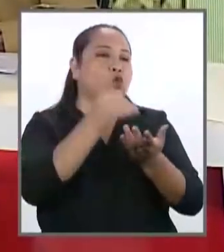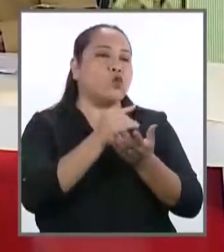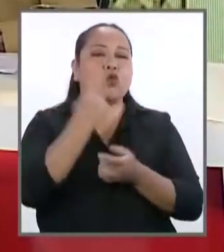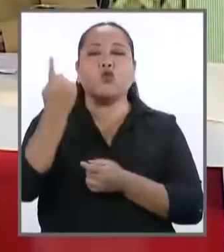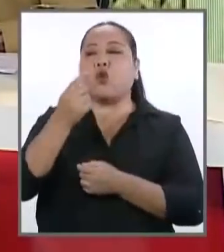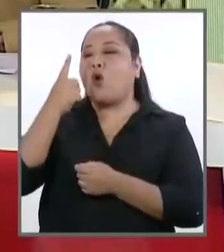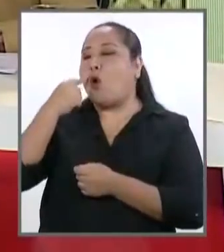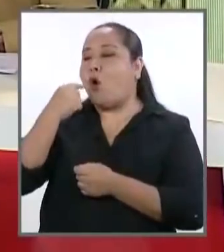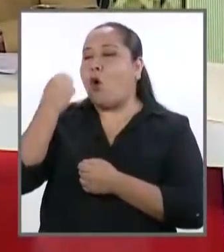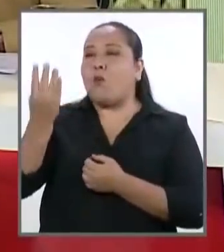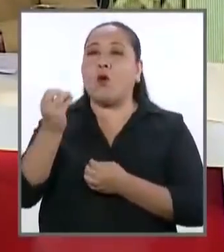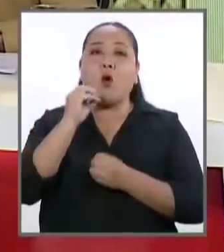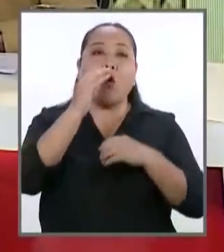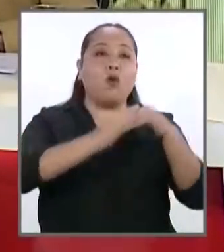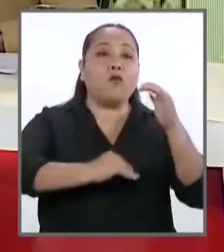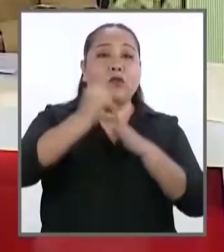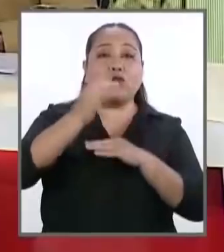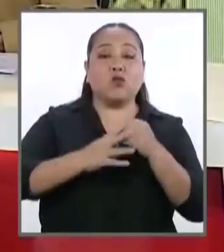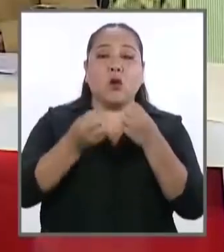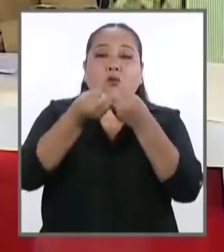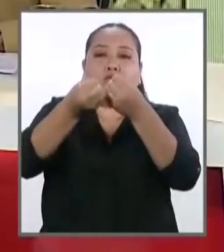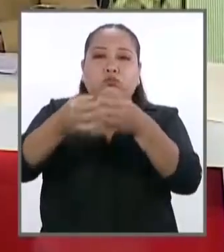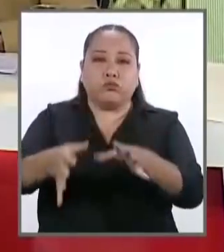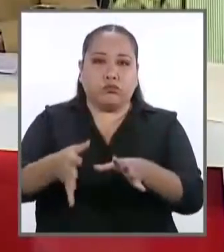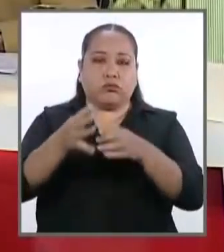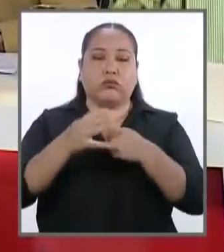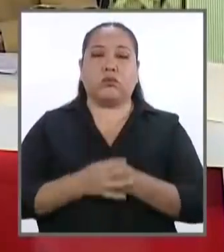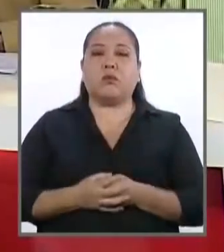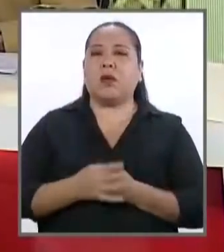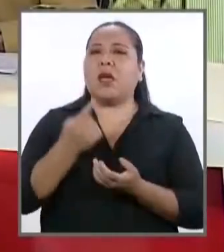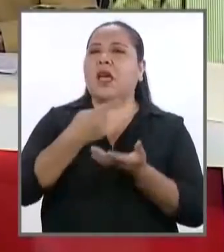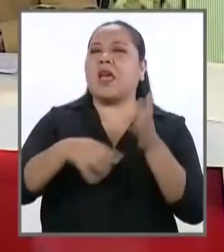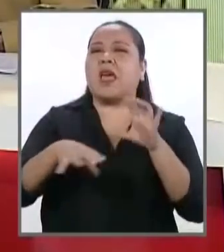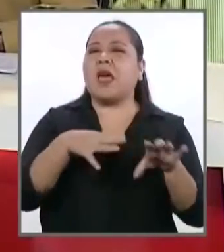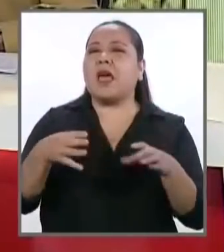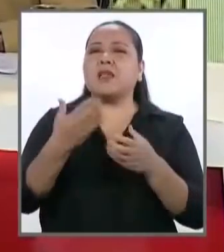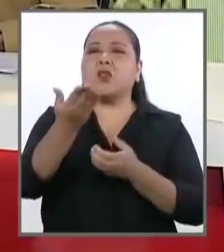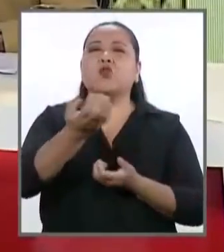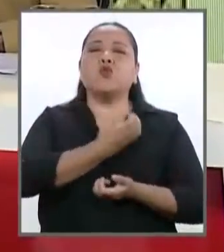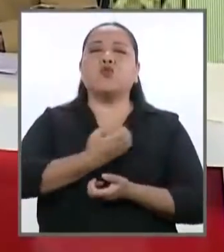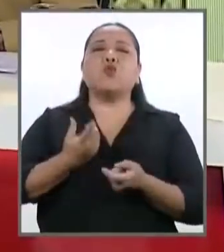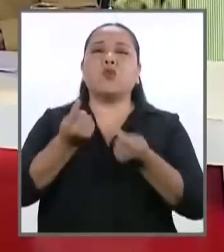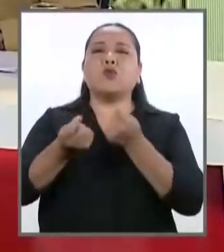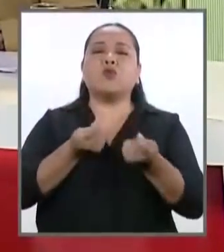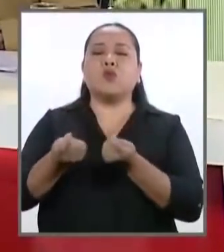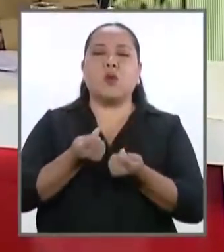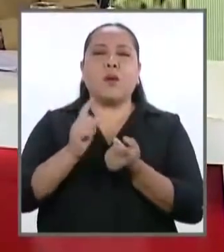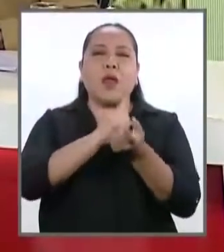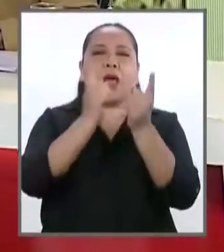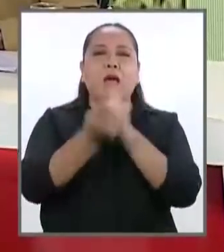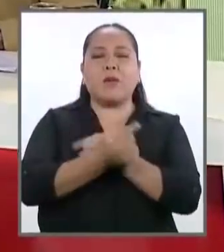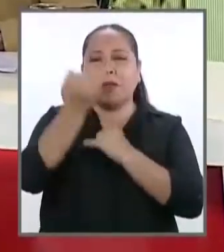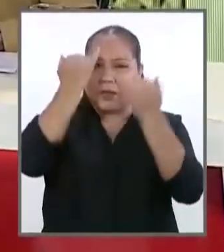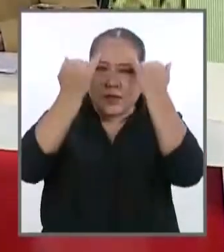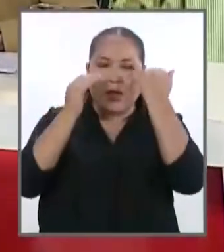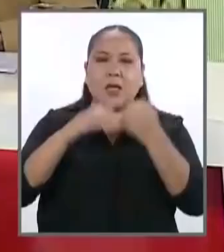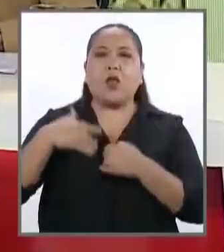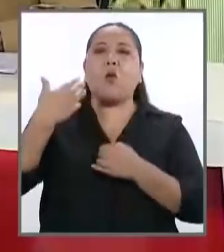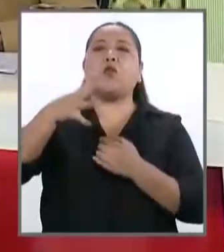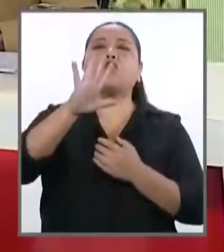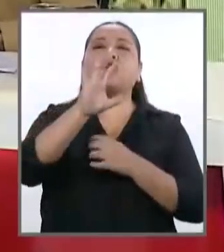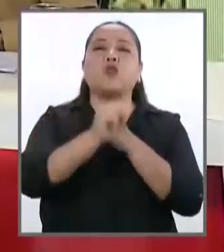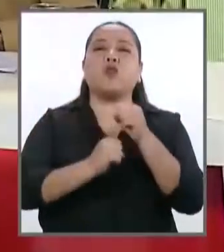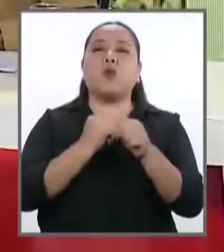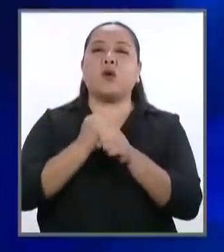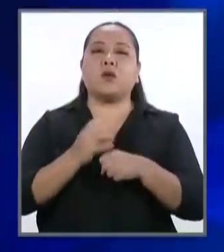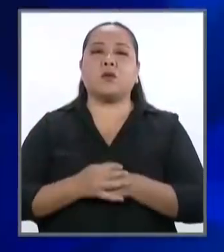hombres o una infraestructura rural que esté en abandono. ¿Qué haría un gobierno de Rafael López Aliaga para cambiar esta perspectiva en los próximos cinco años?